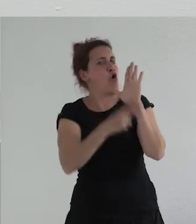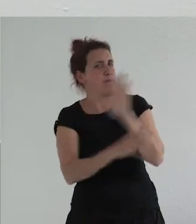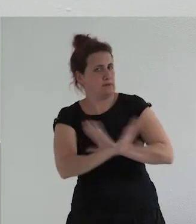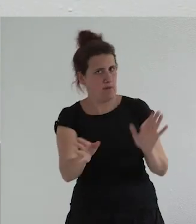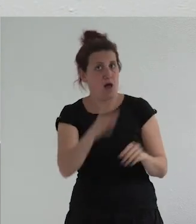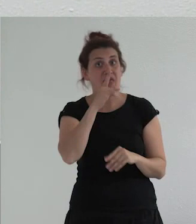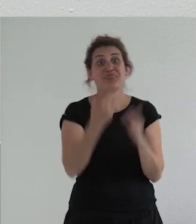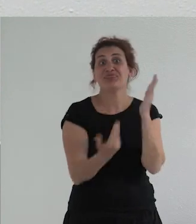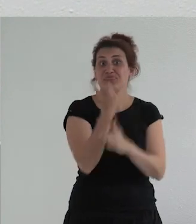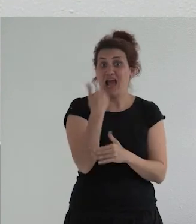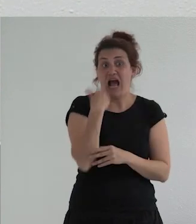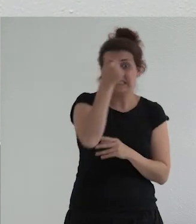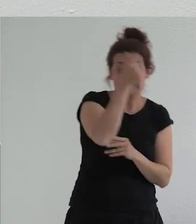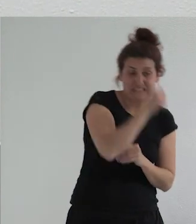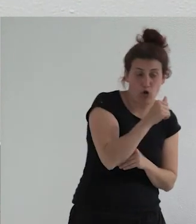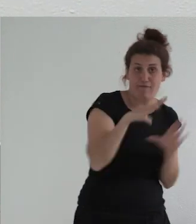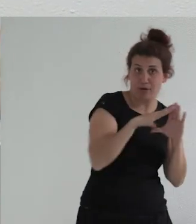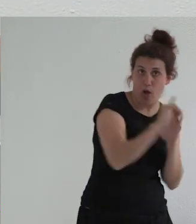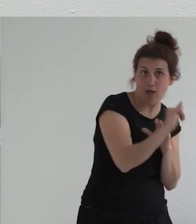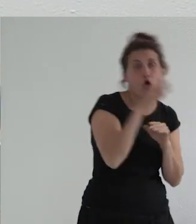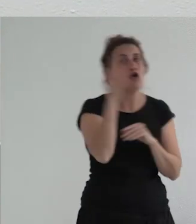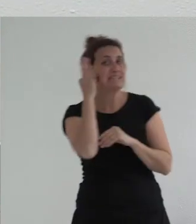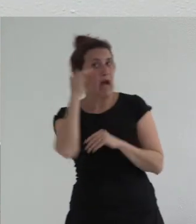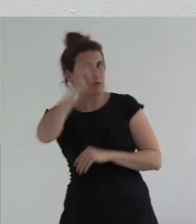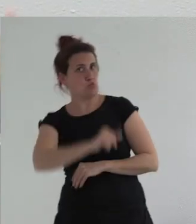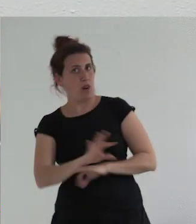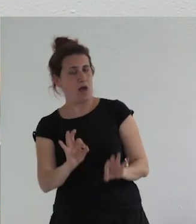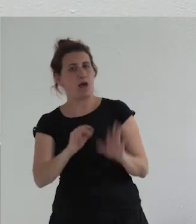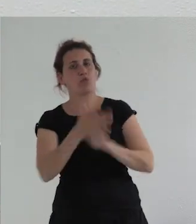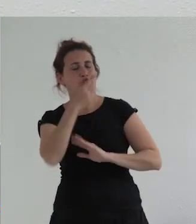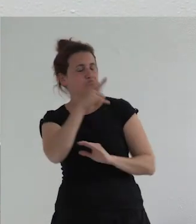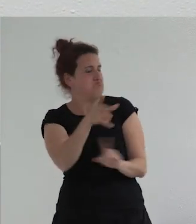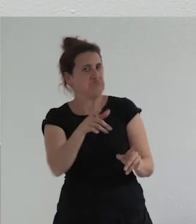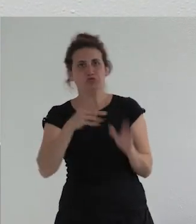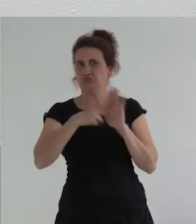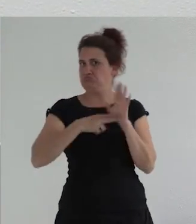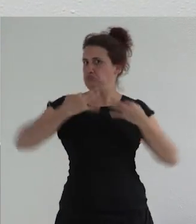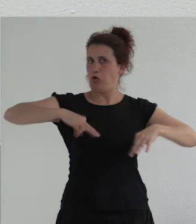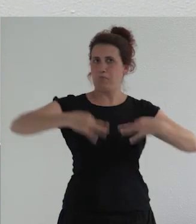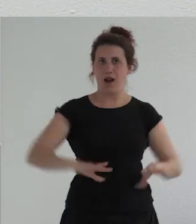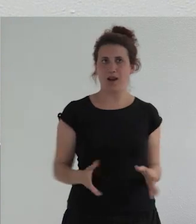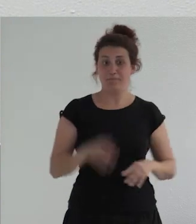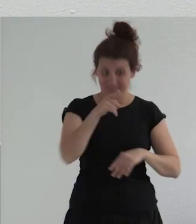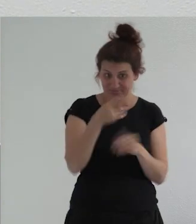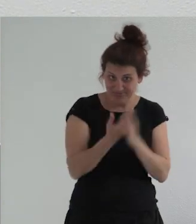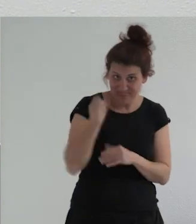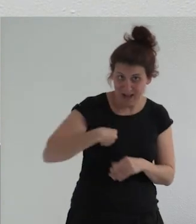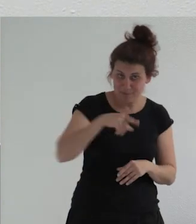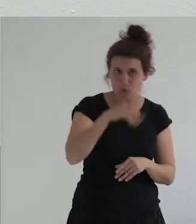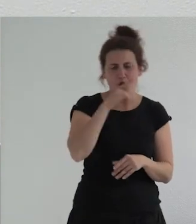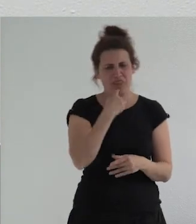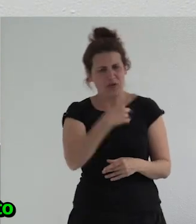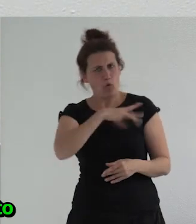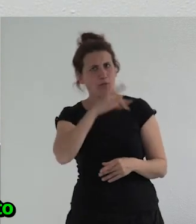podemos decidir el día en el que ser un chico femenino o una chica masculina sea una experiencia absolutamente normalizada ese día podremos decir que efectivamente la